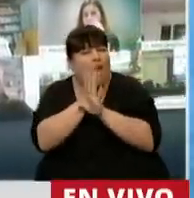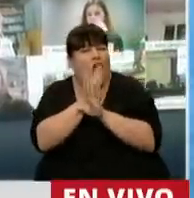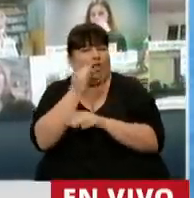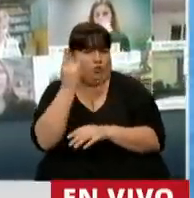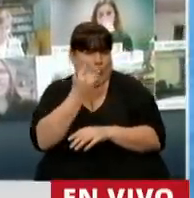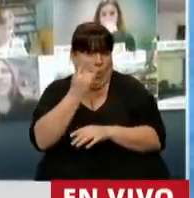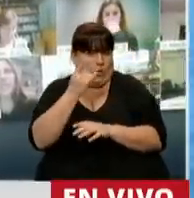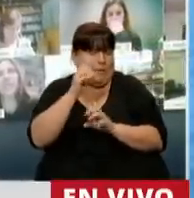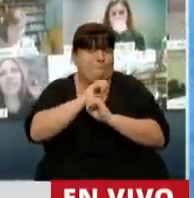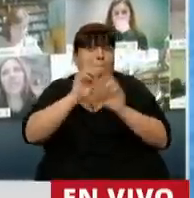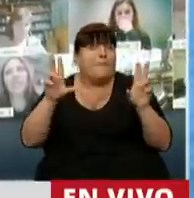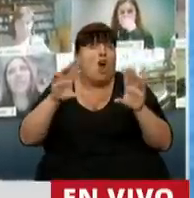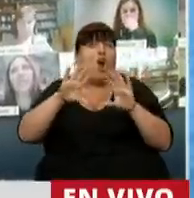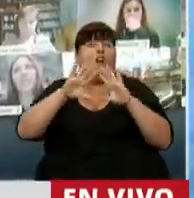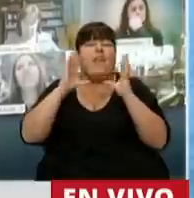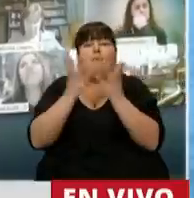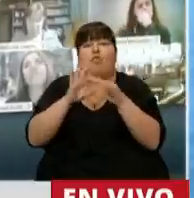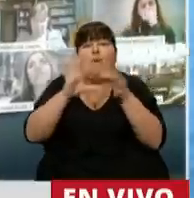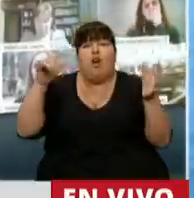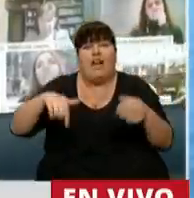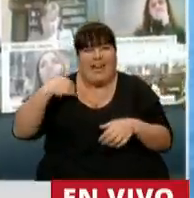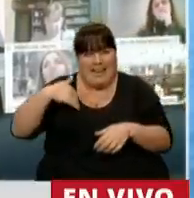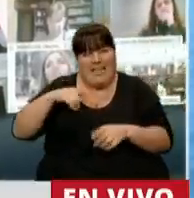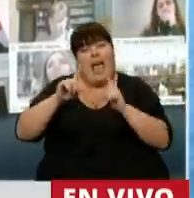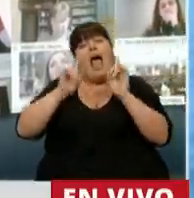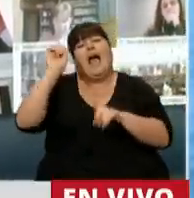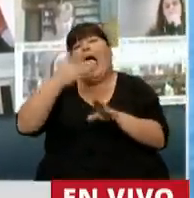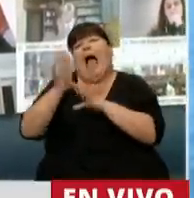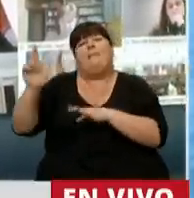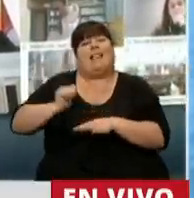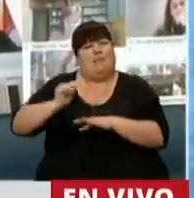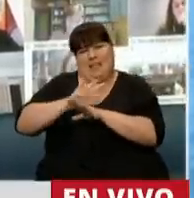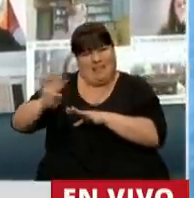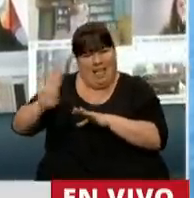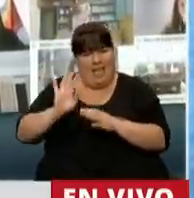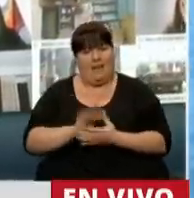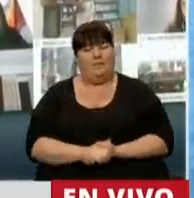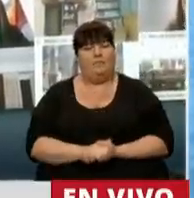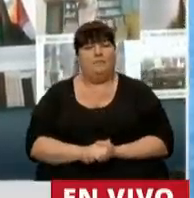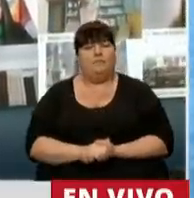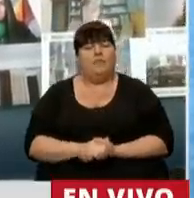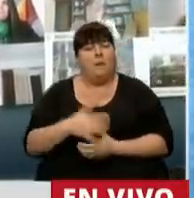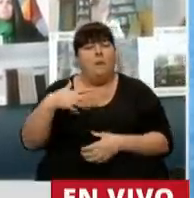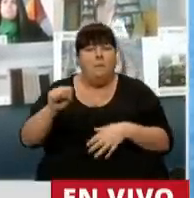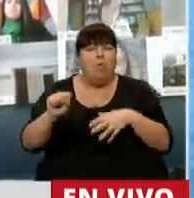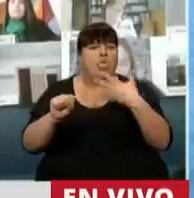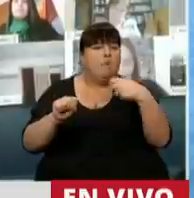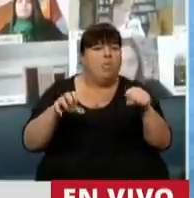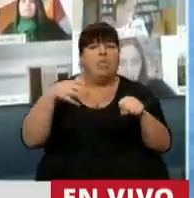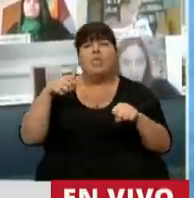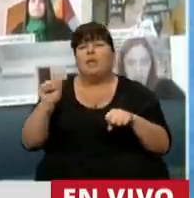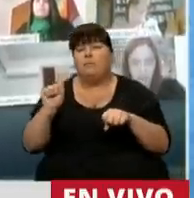ilegal más grande de la historia democrática de la Argentina, con excepción de las dictaduras militares, se ha ido descubriendo